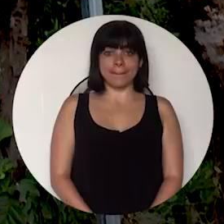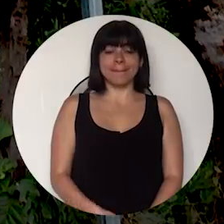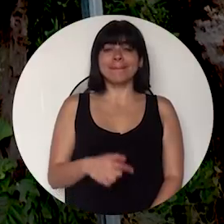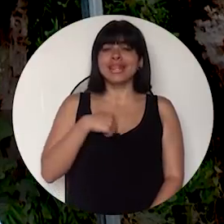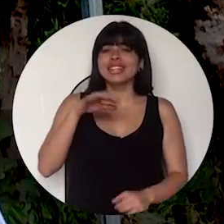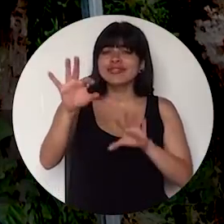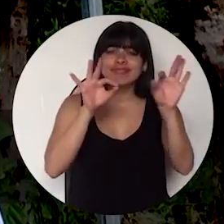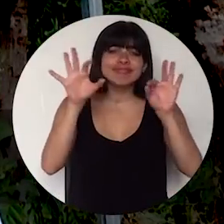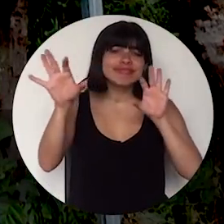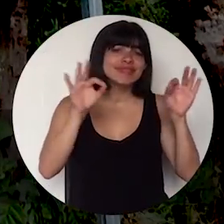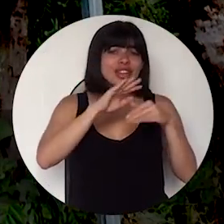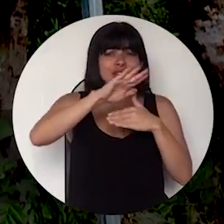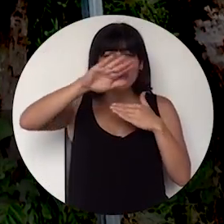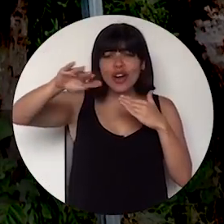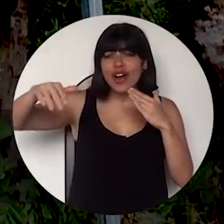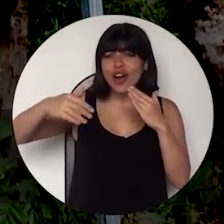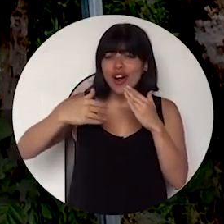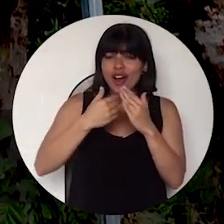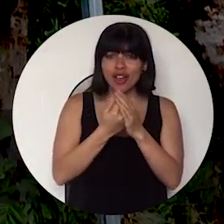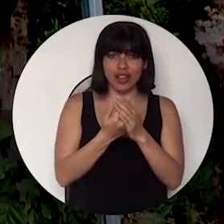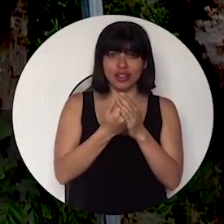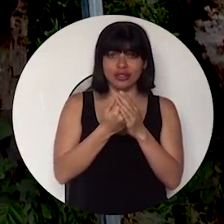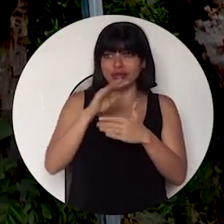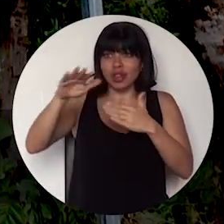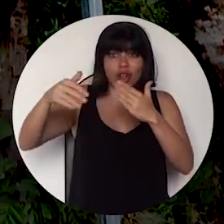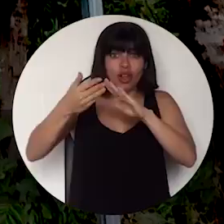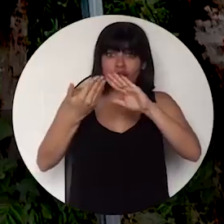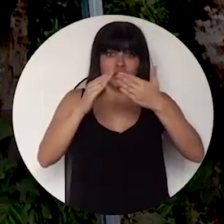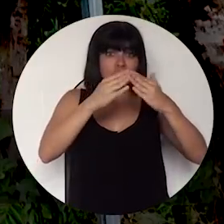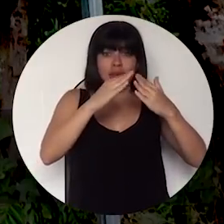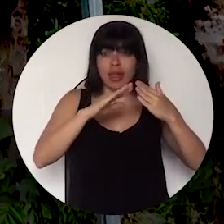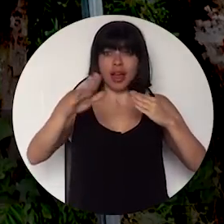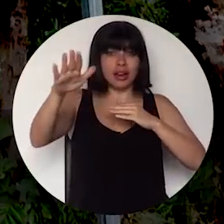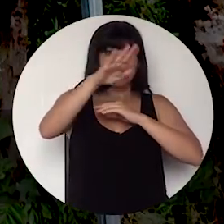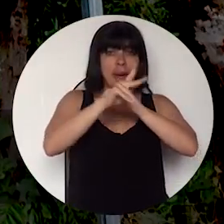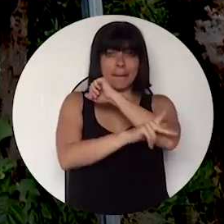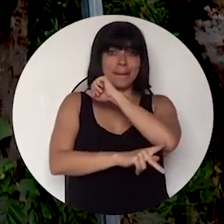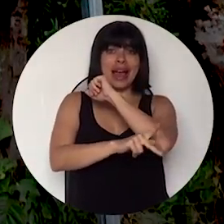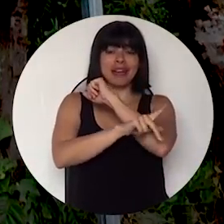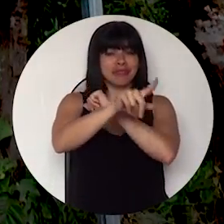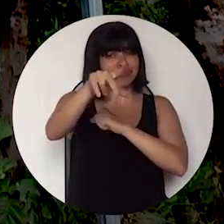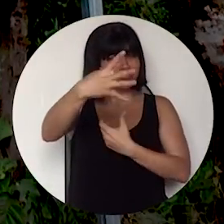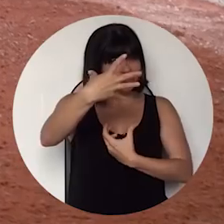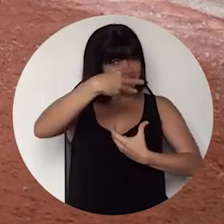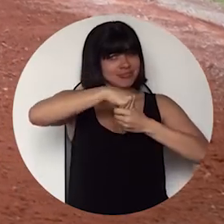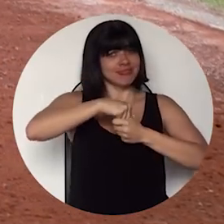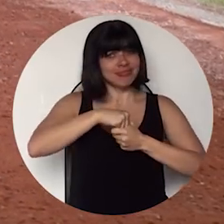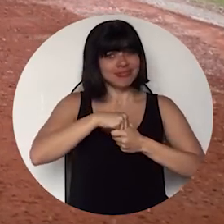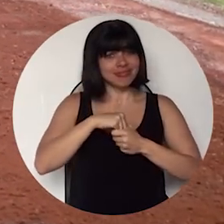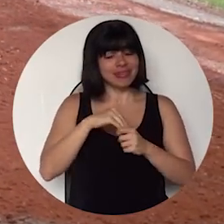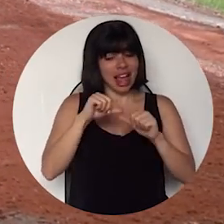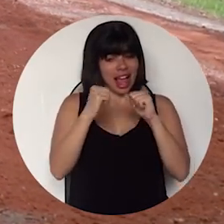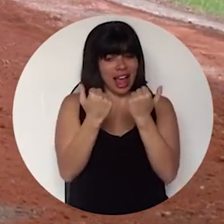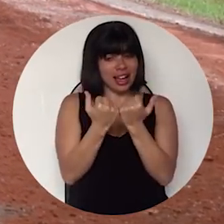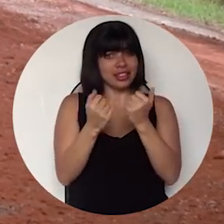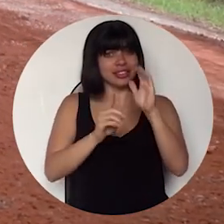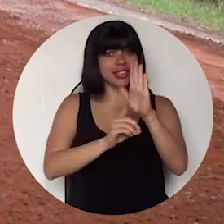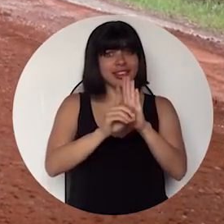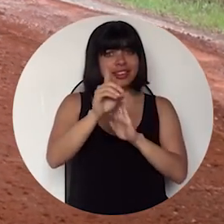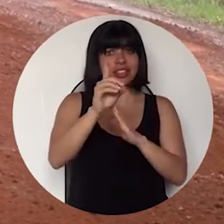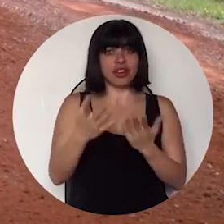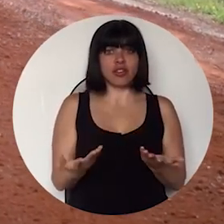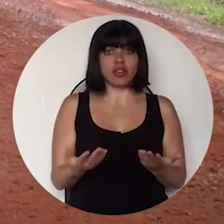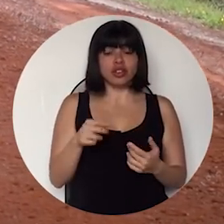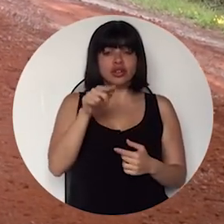Yo invito a todos los ciudadanos de este país a que formen parte de una asociación de